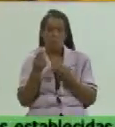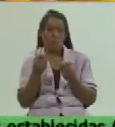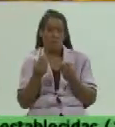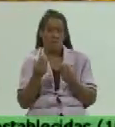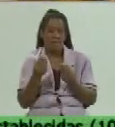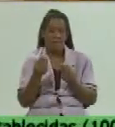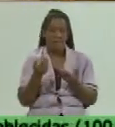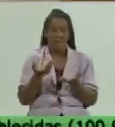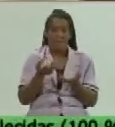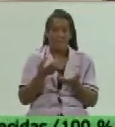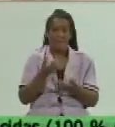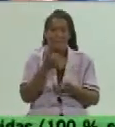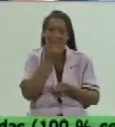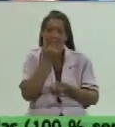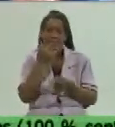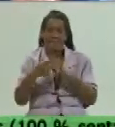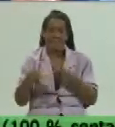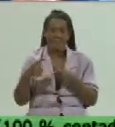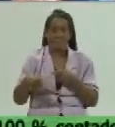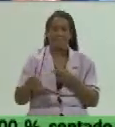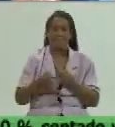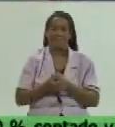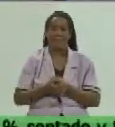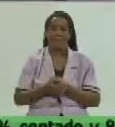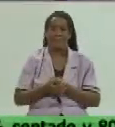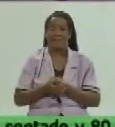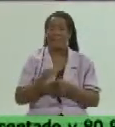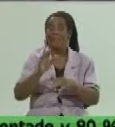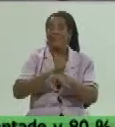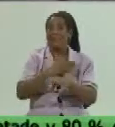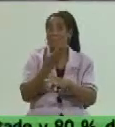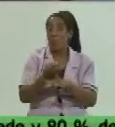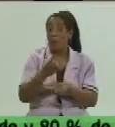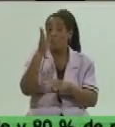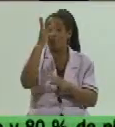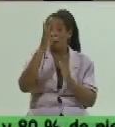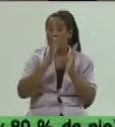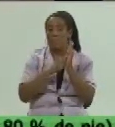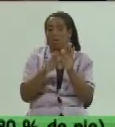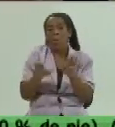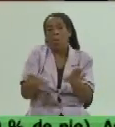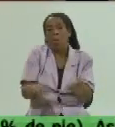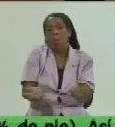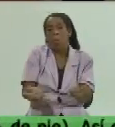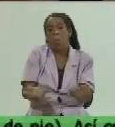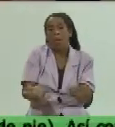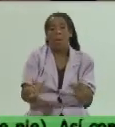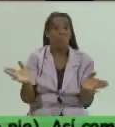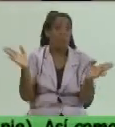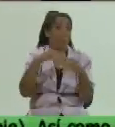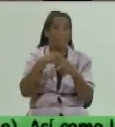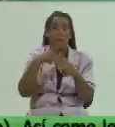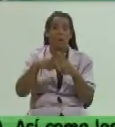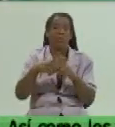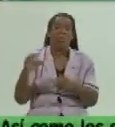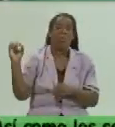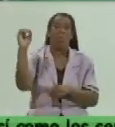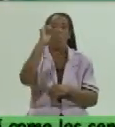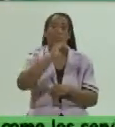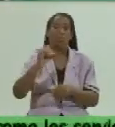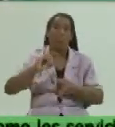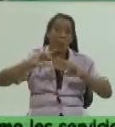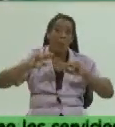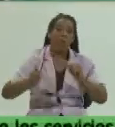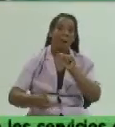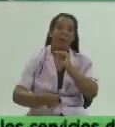evitar contagios numerosos en el territorio. Después de tres meses en calma sin positivos diagnosticados, en octubre comenzó un nuevo rebrote